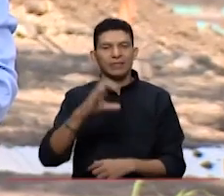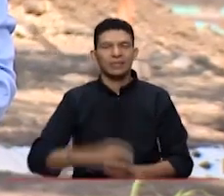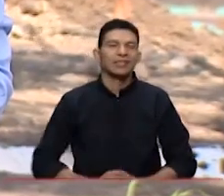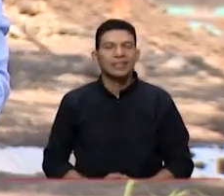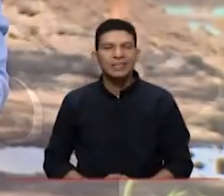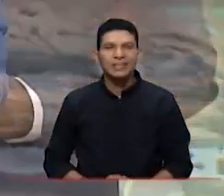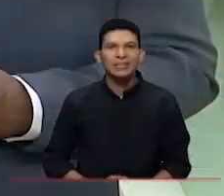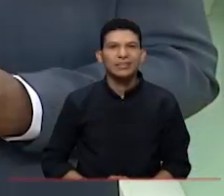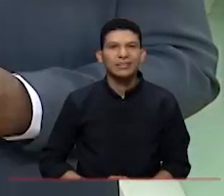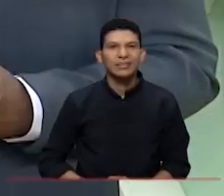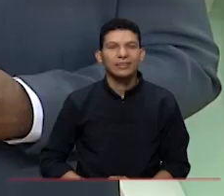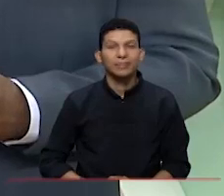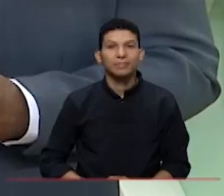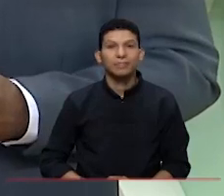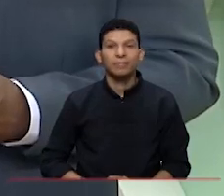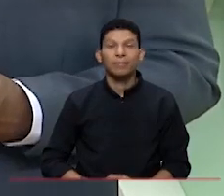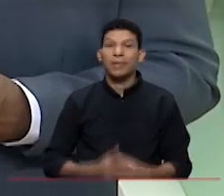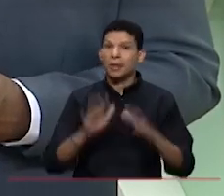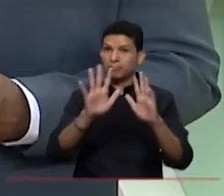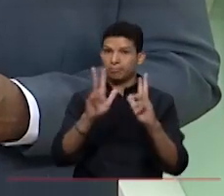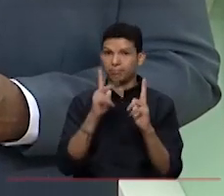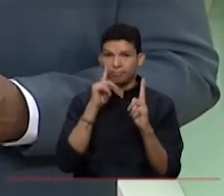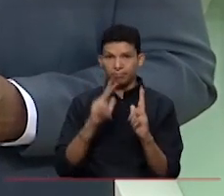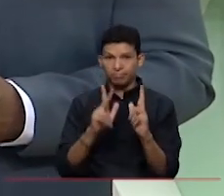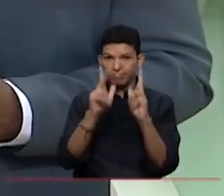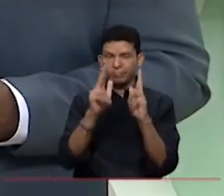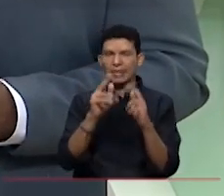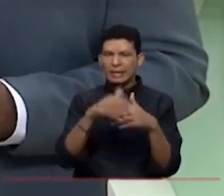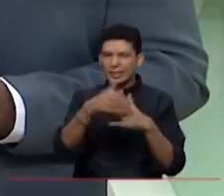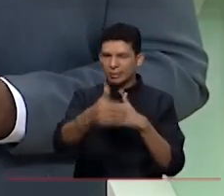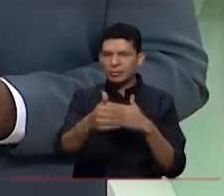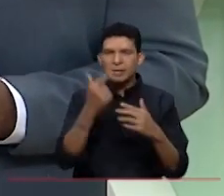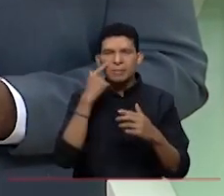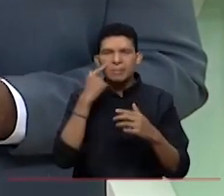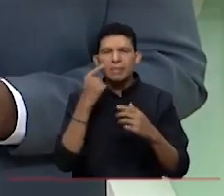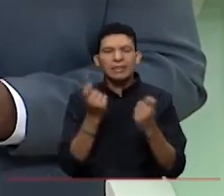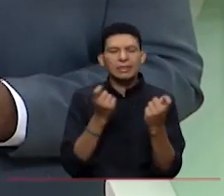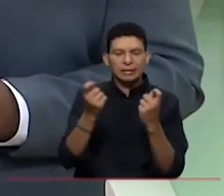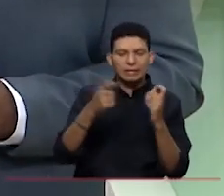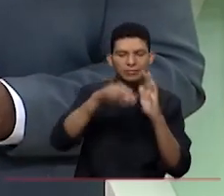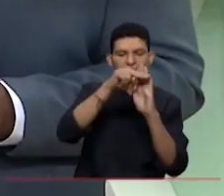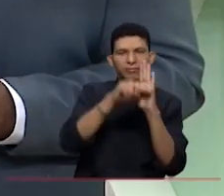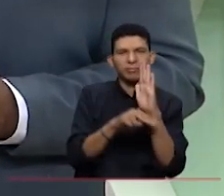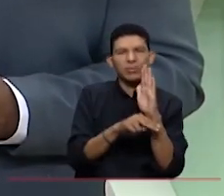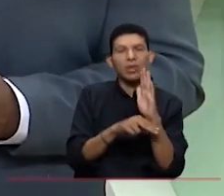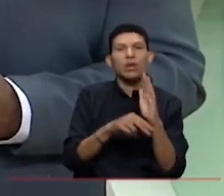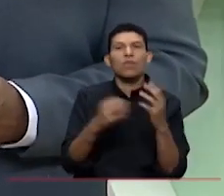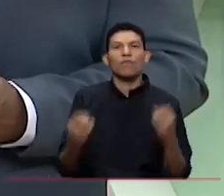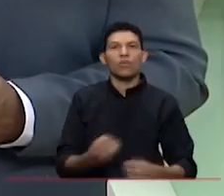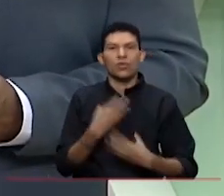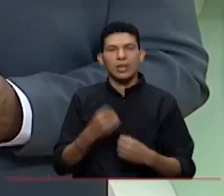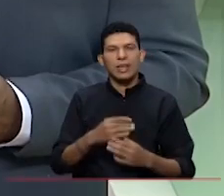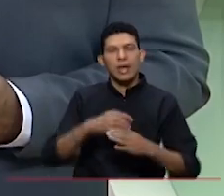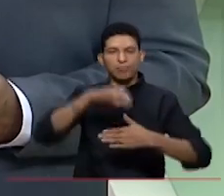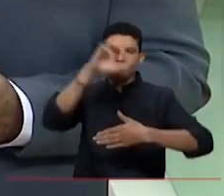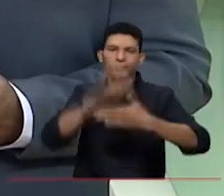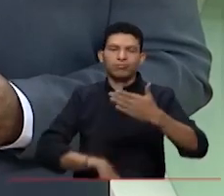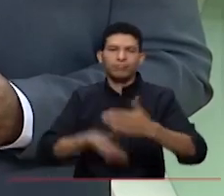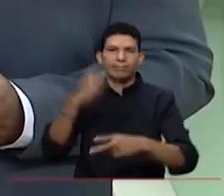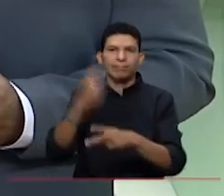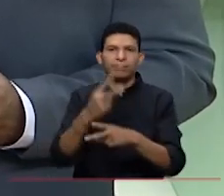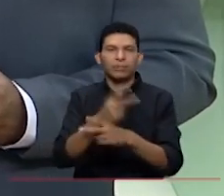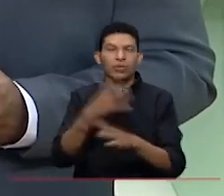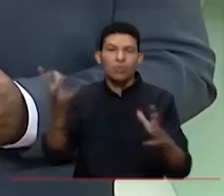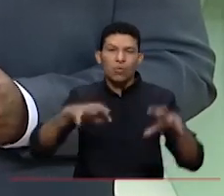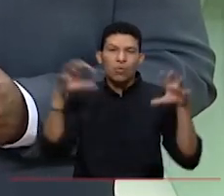CBC. Nos vamos a un breve corte y luego las medidas en una quebrada de Florida para mitigar riesgos por